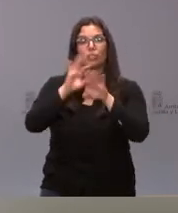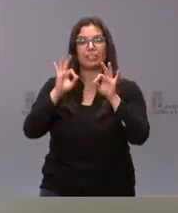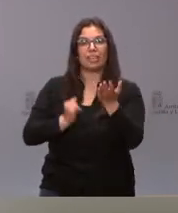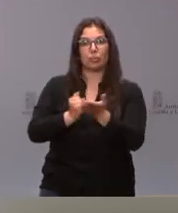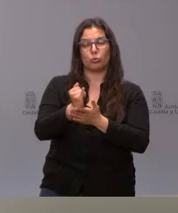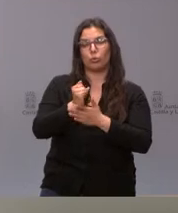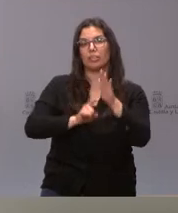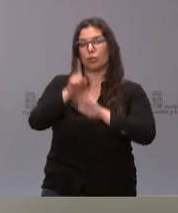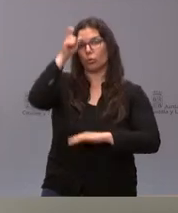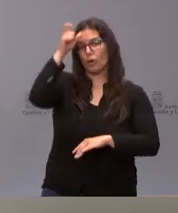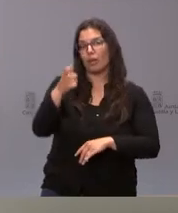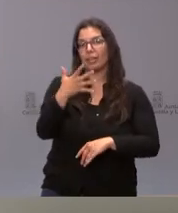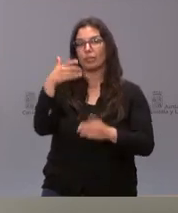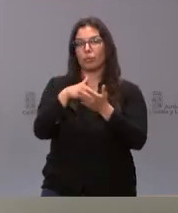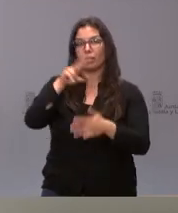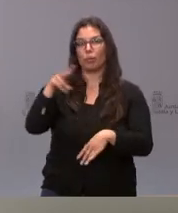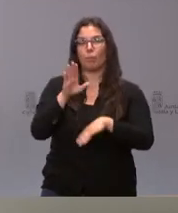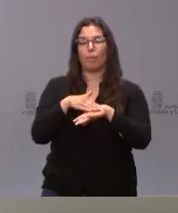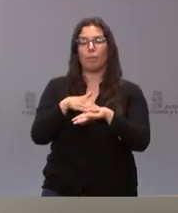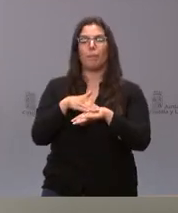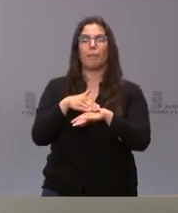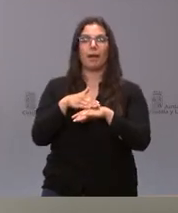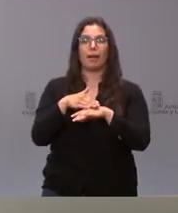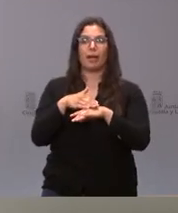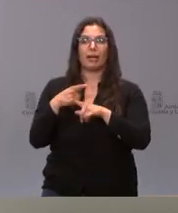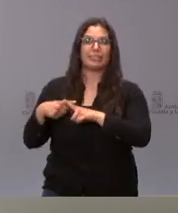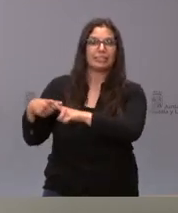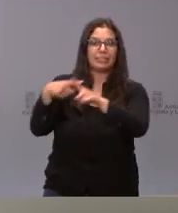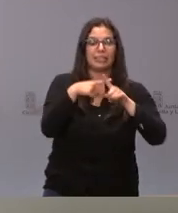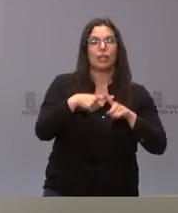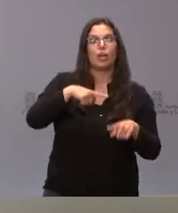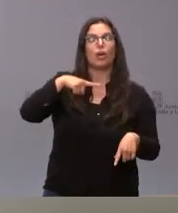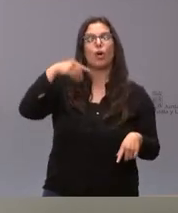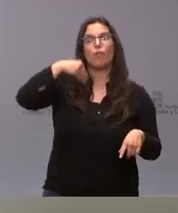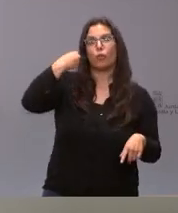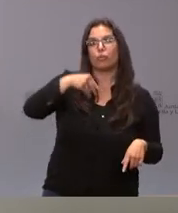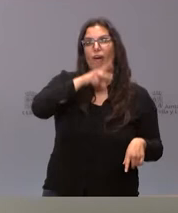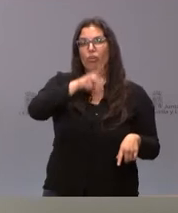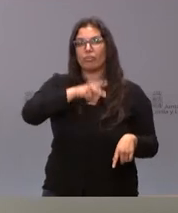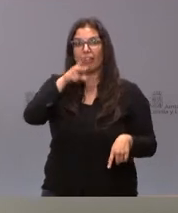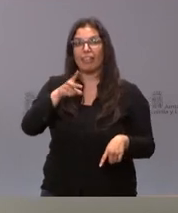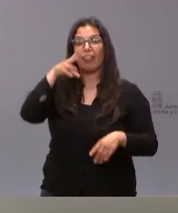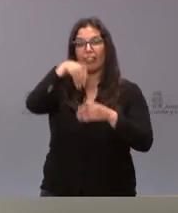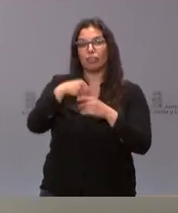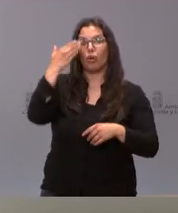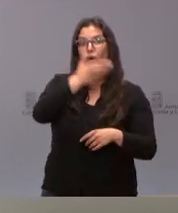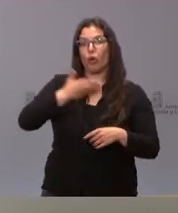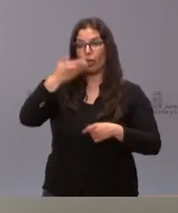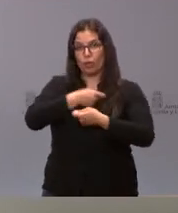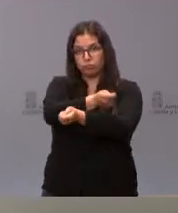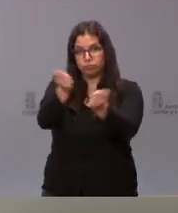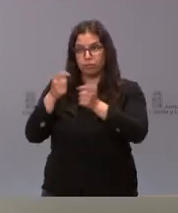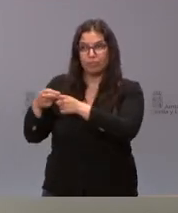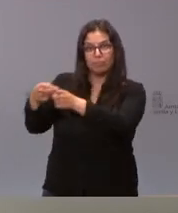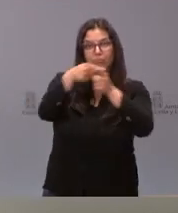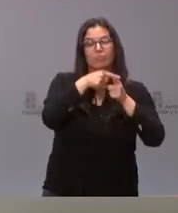y Desarrollo Rural, medio millón de euros para el suministro y distribución de frutas y hortalizas en los centros escolares mejorando también